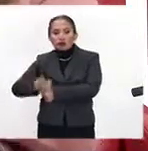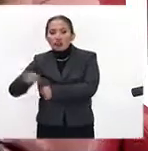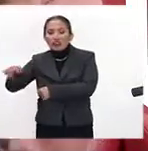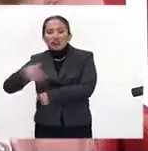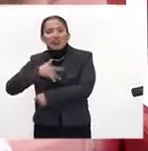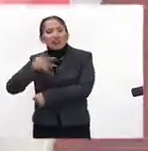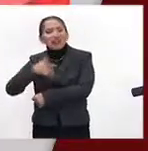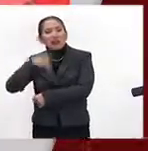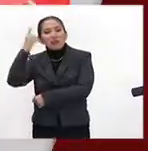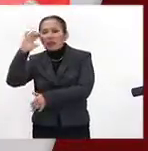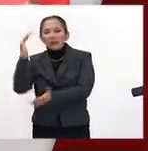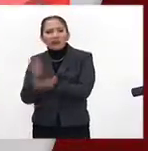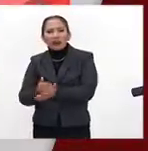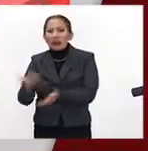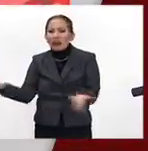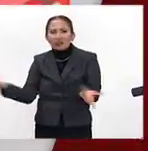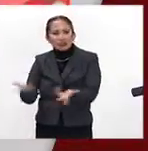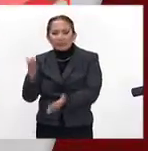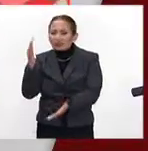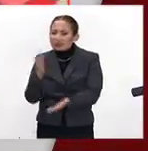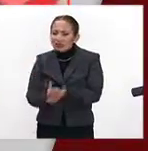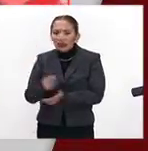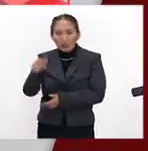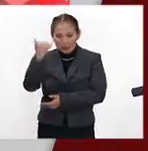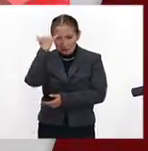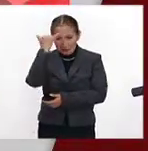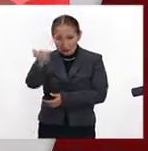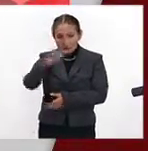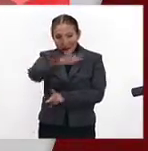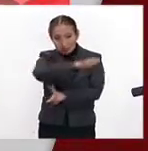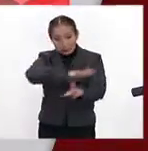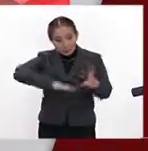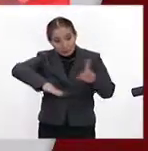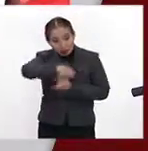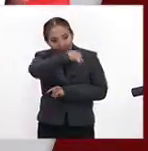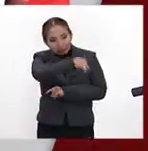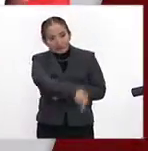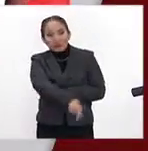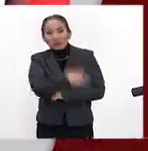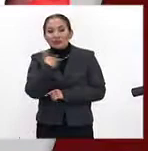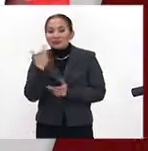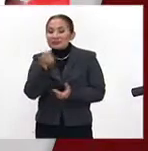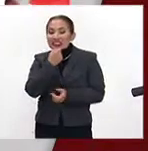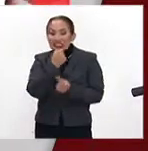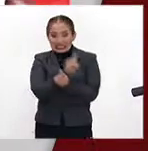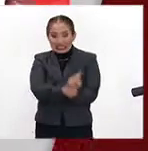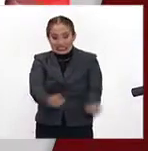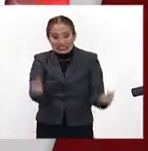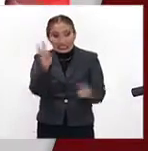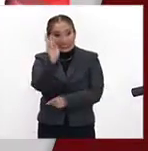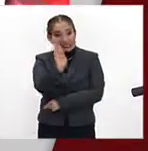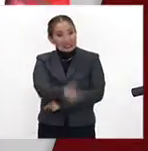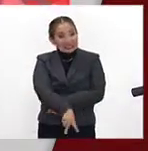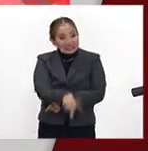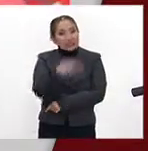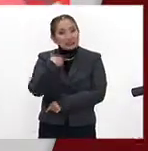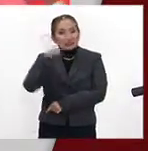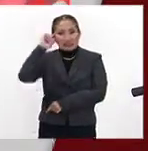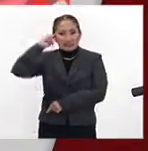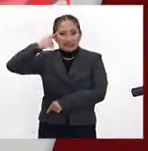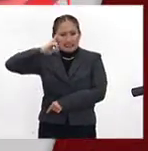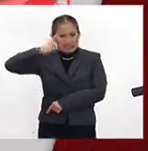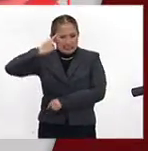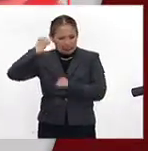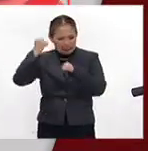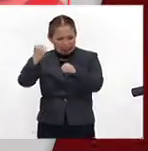para que dejen de hacerlo. Porque imagínate tener una sociedad donde a los niños realmente se enojen o